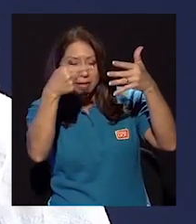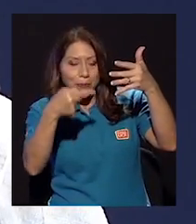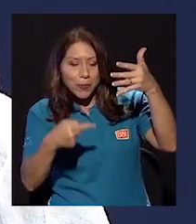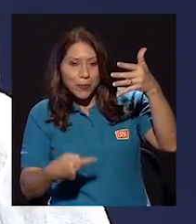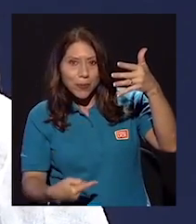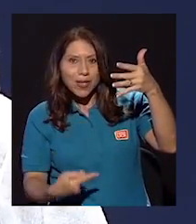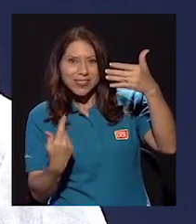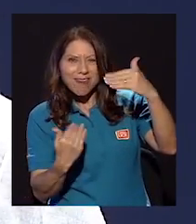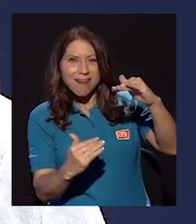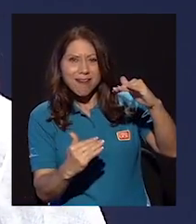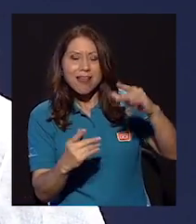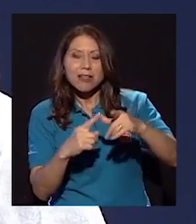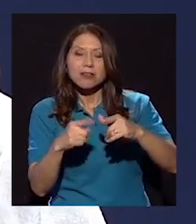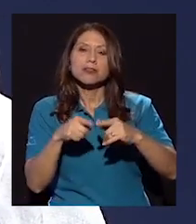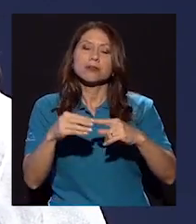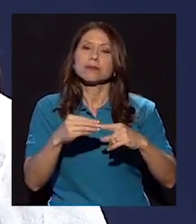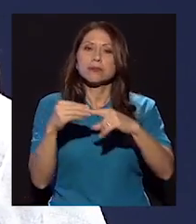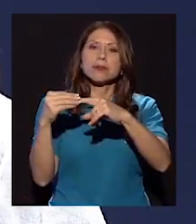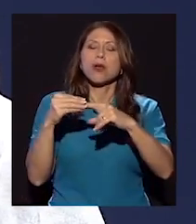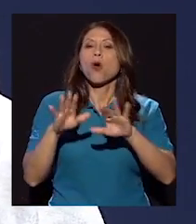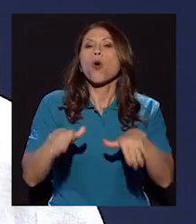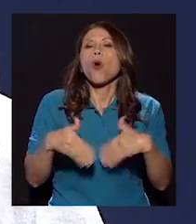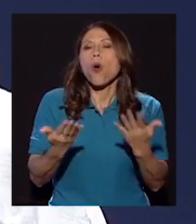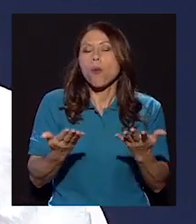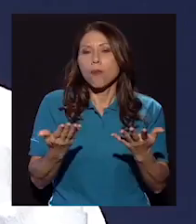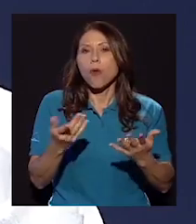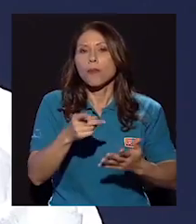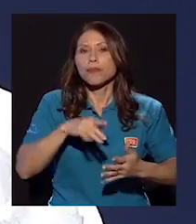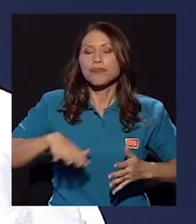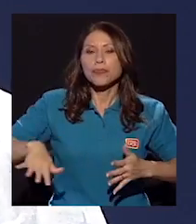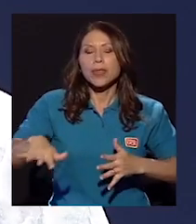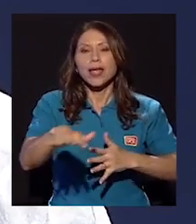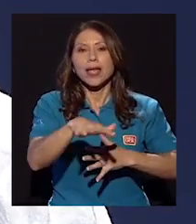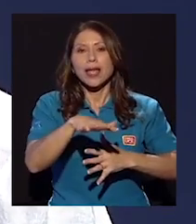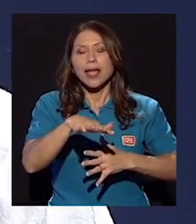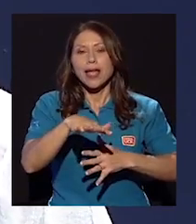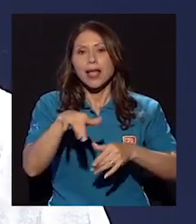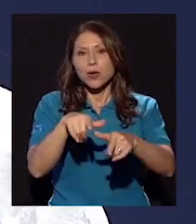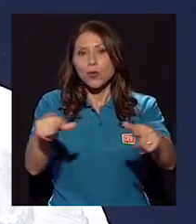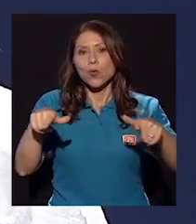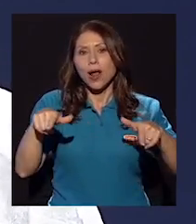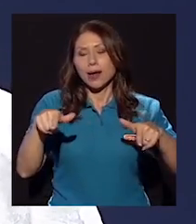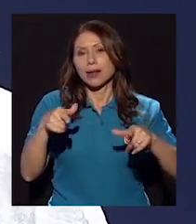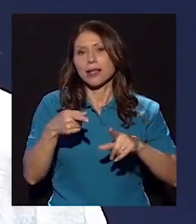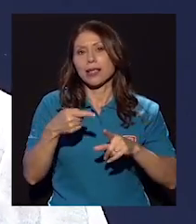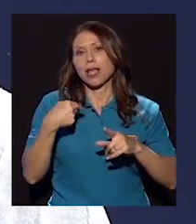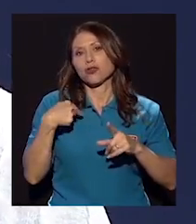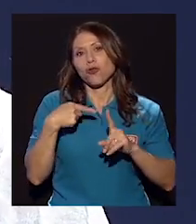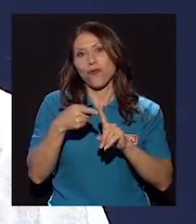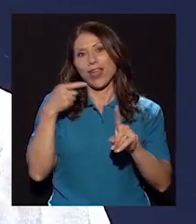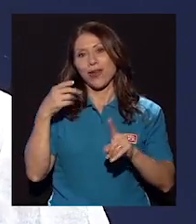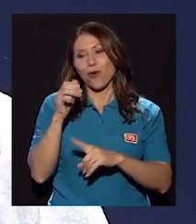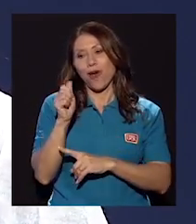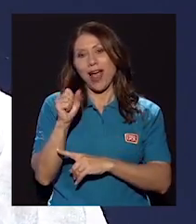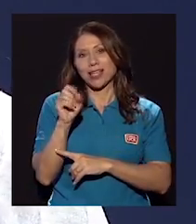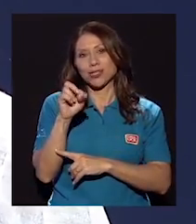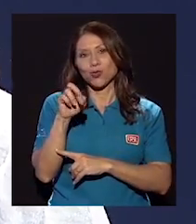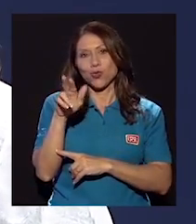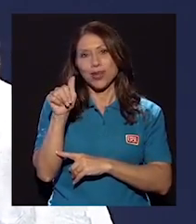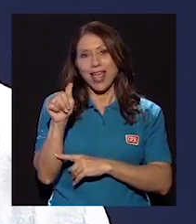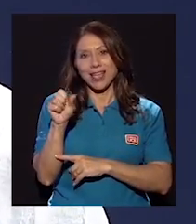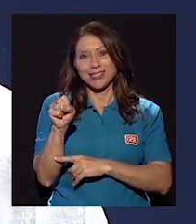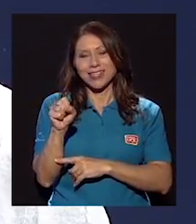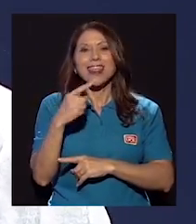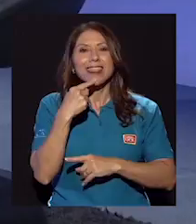cosas tan libres. Entonces, tiene que ver sobre todo con cómo nos marca, en la región de donde yo vengo, en Asturias,